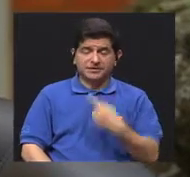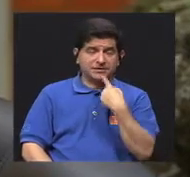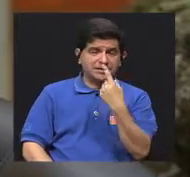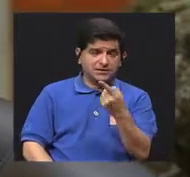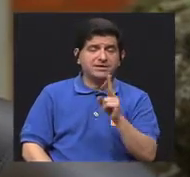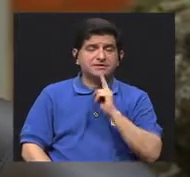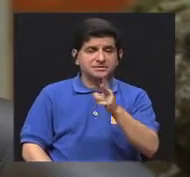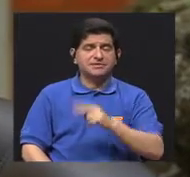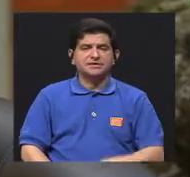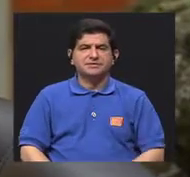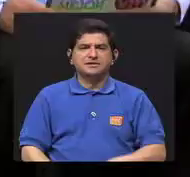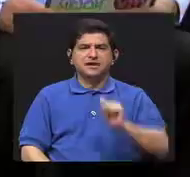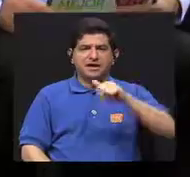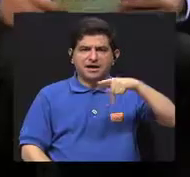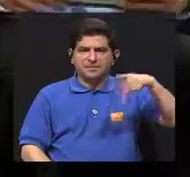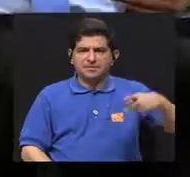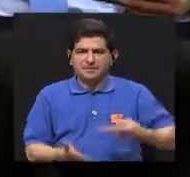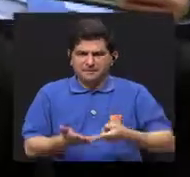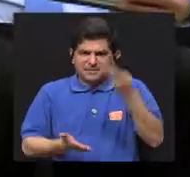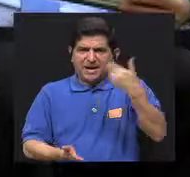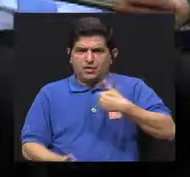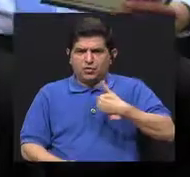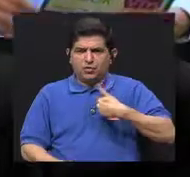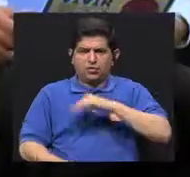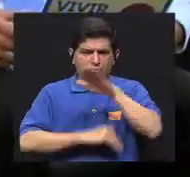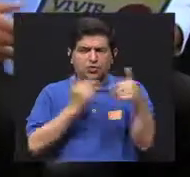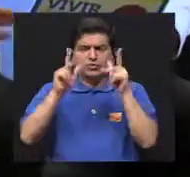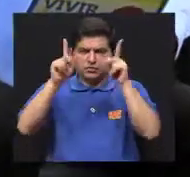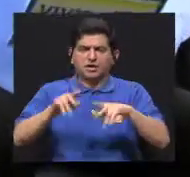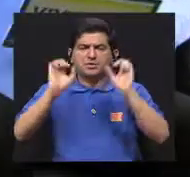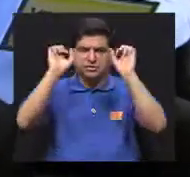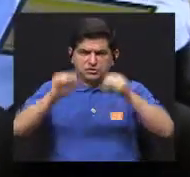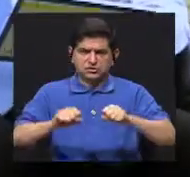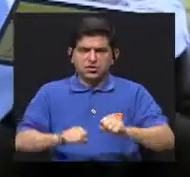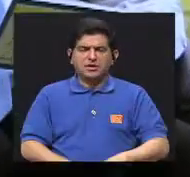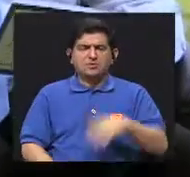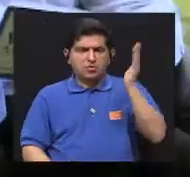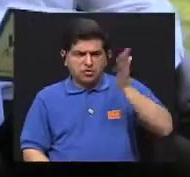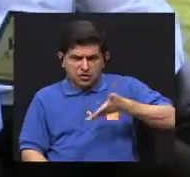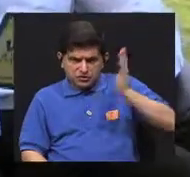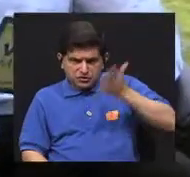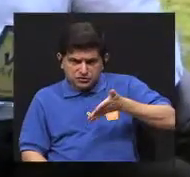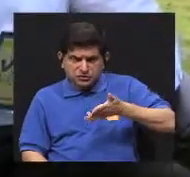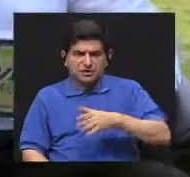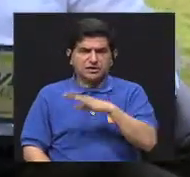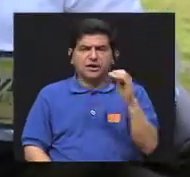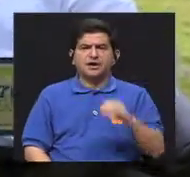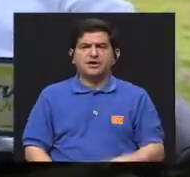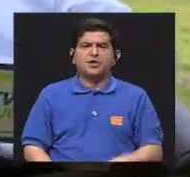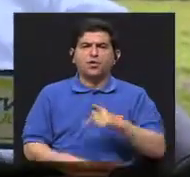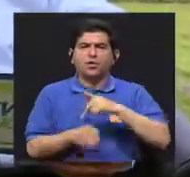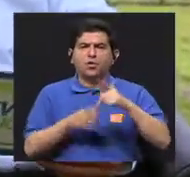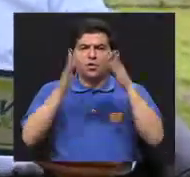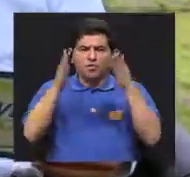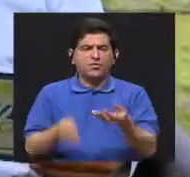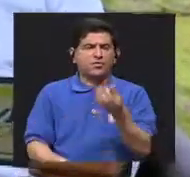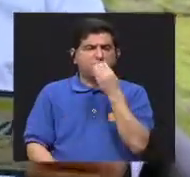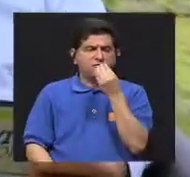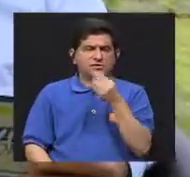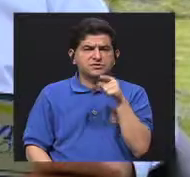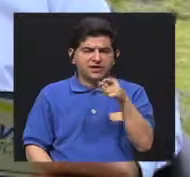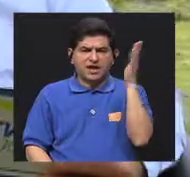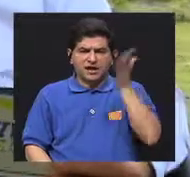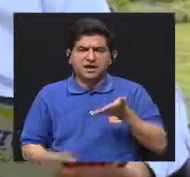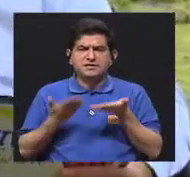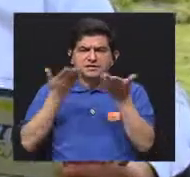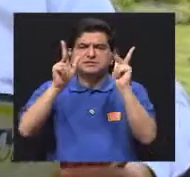eso que usted menciona. ¿Esta aplicación va tener algún costo? ¿Cualquier persona la va a poder descargar? O más bien son los profesionales en nutrición